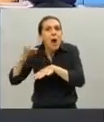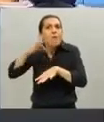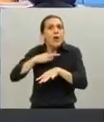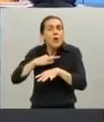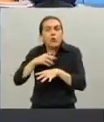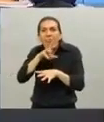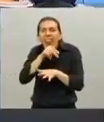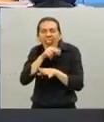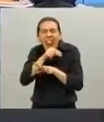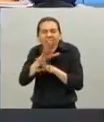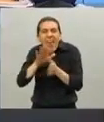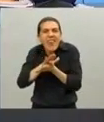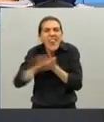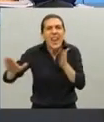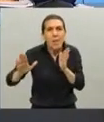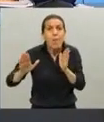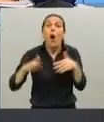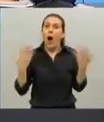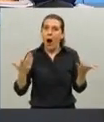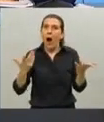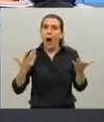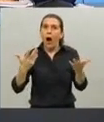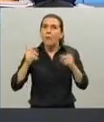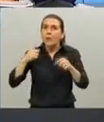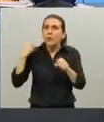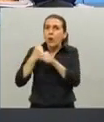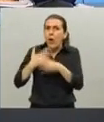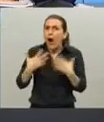demuestra que lo que hemos hecho ha servido de mucho.